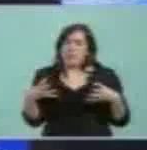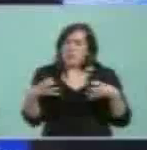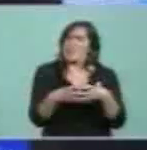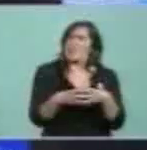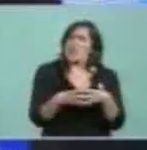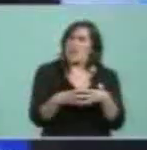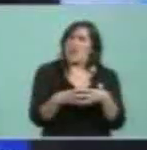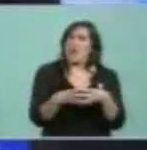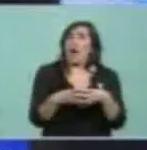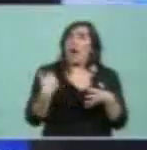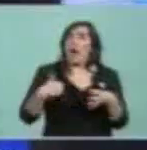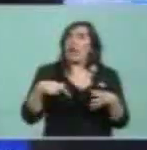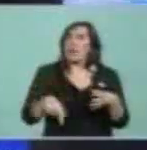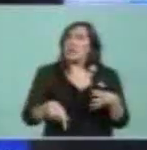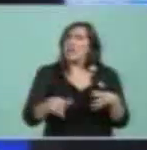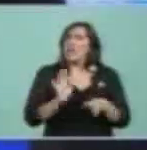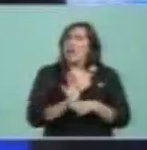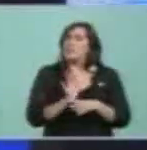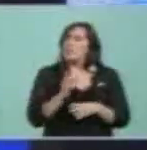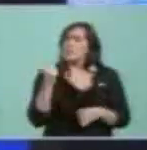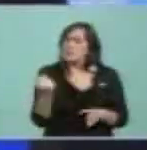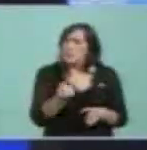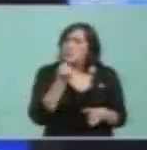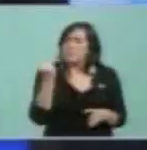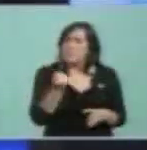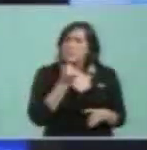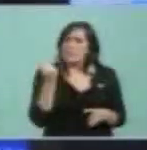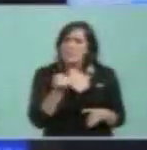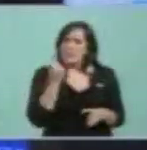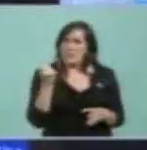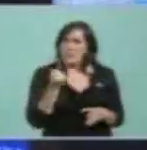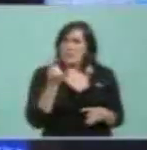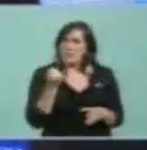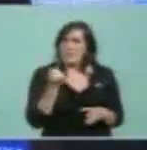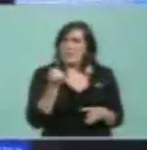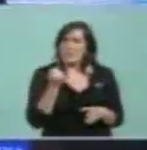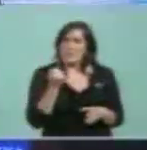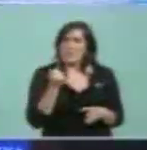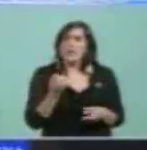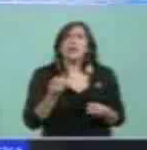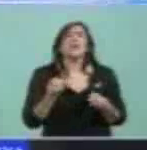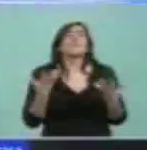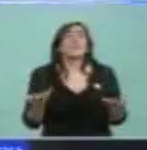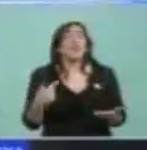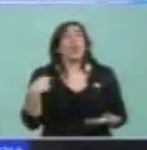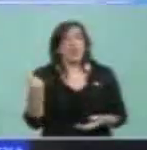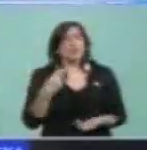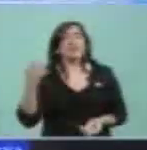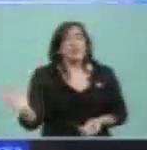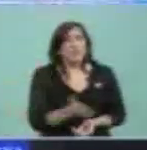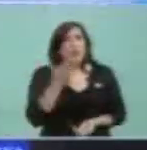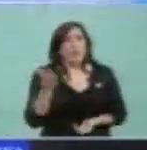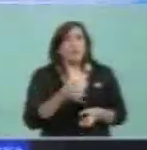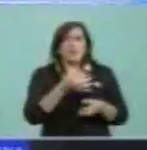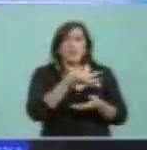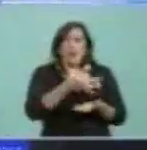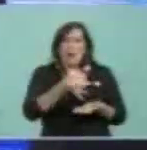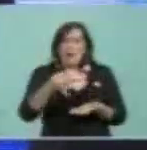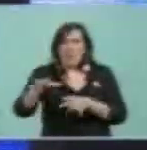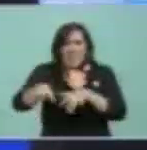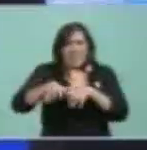importante, no solamente porque logramos producir granos o carne,